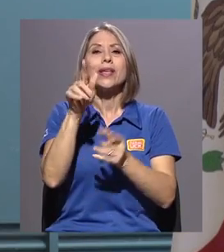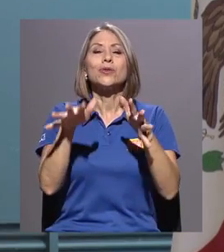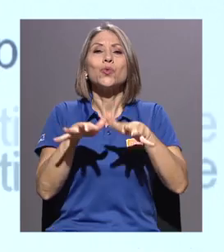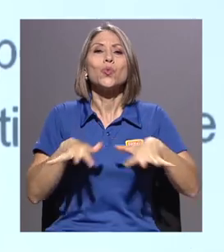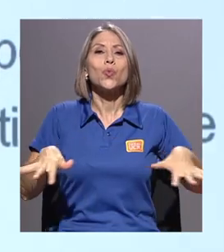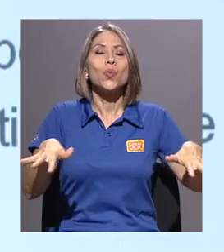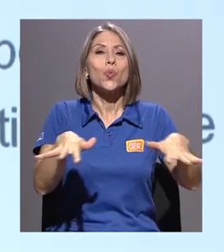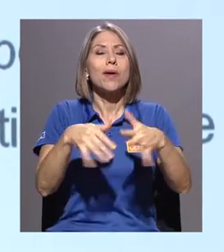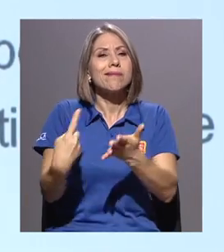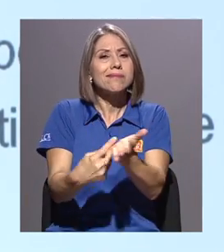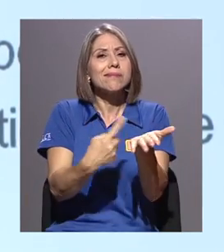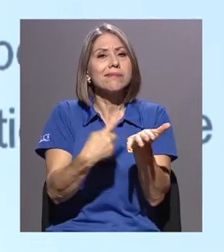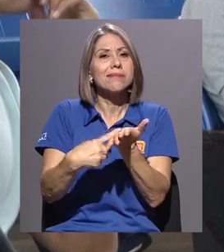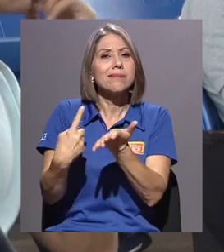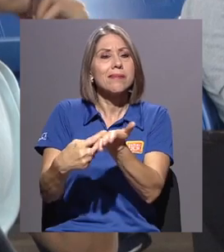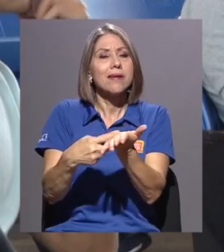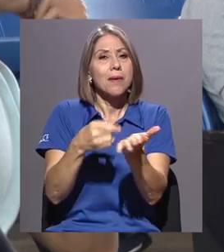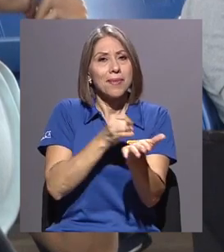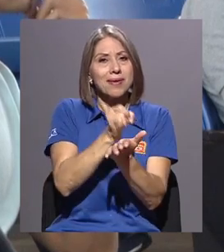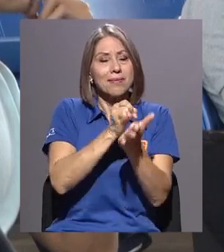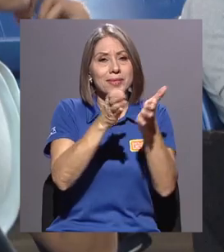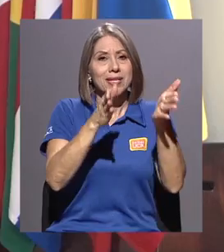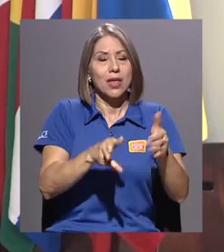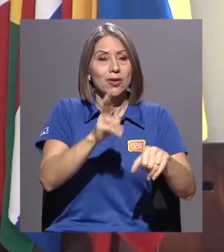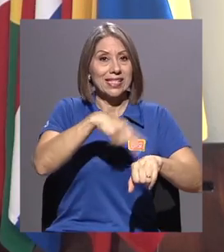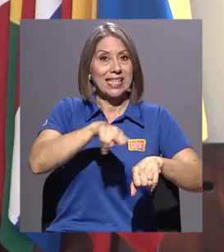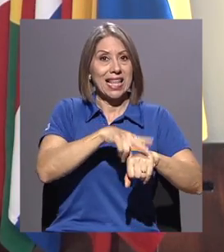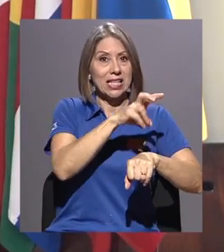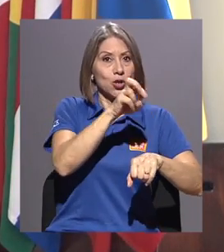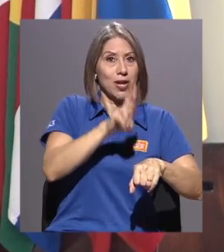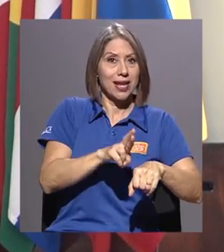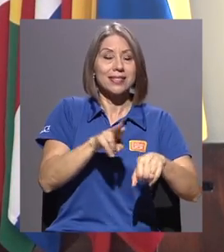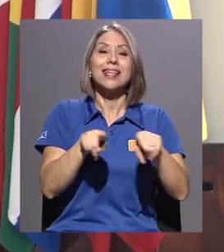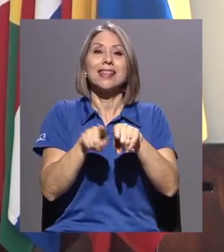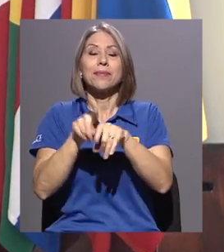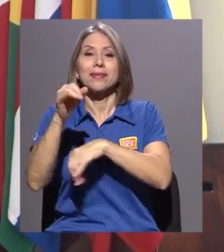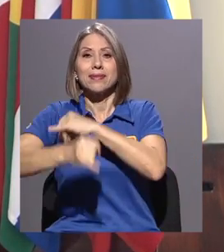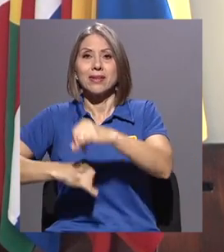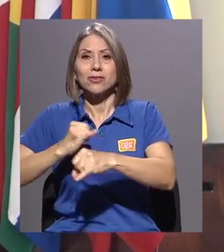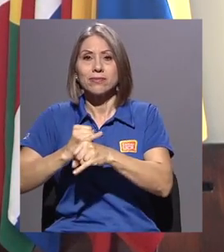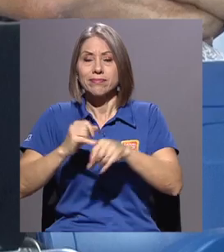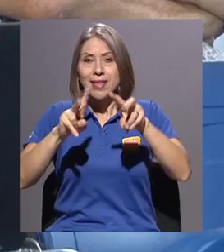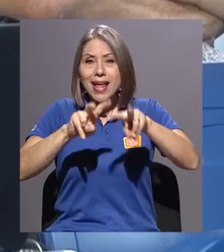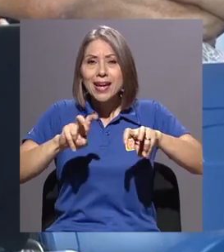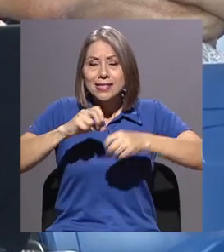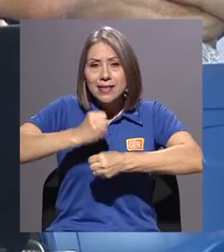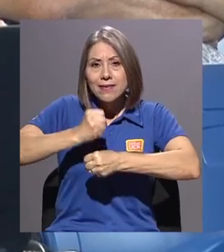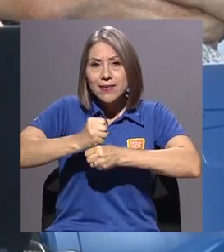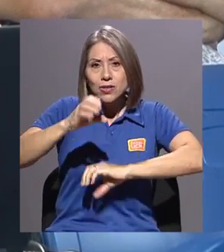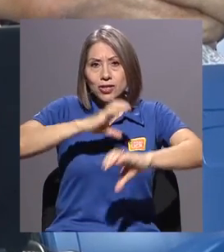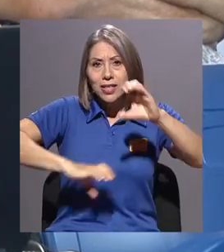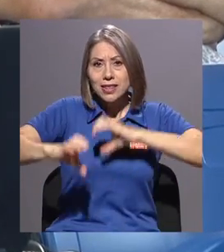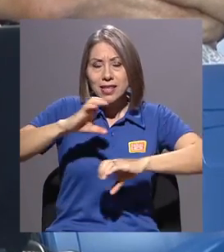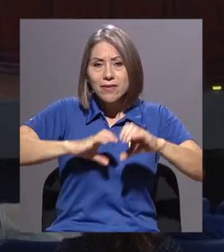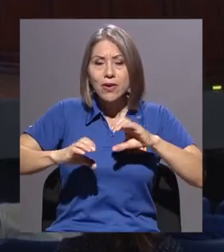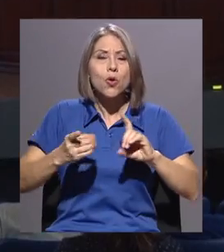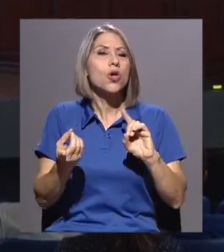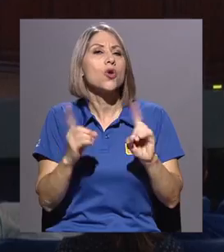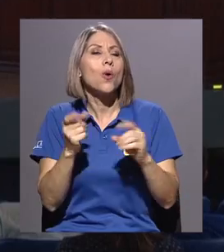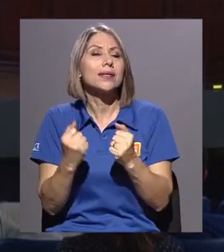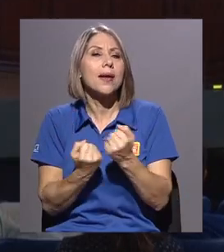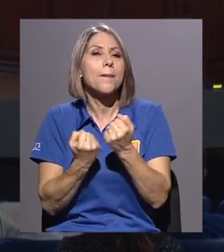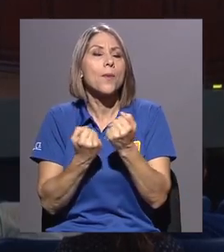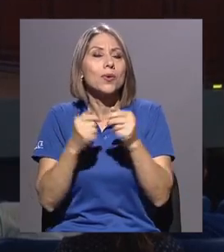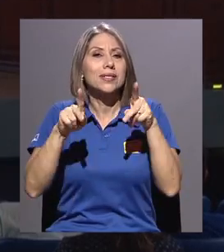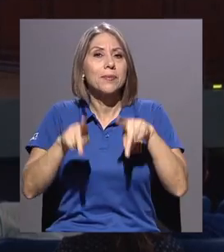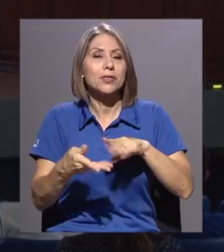de discusión para investigadores nacionales e internacionales que analizan la producción científica en este ámbito y los aportes de expertos en